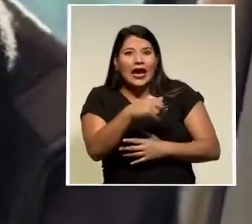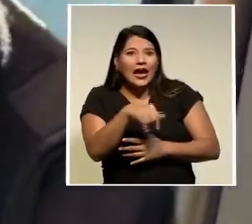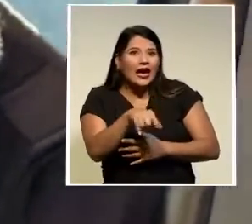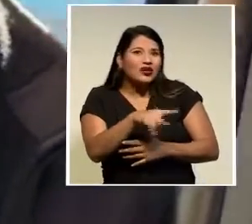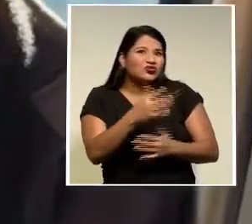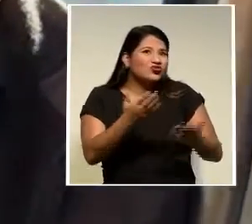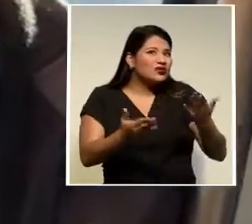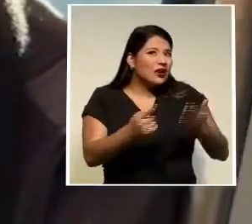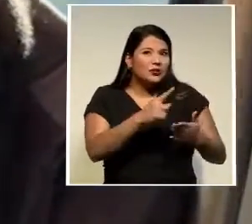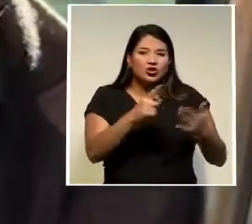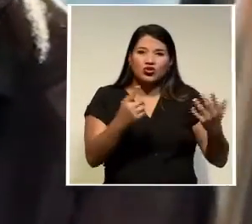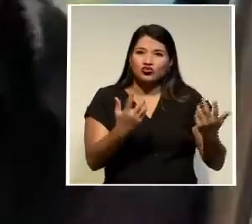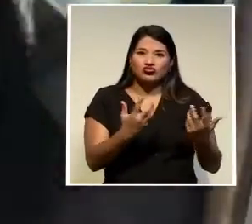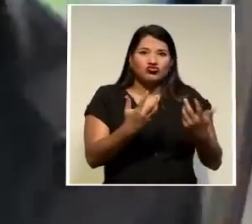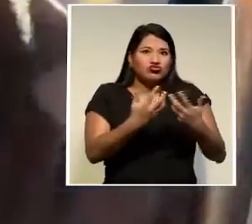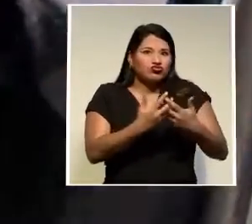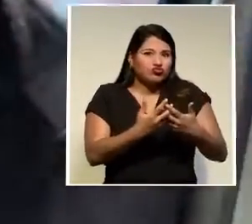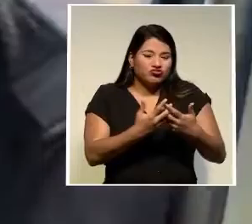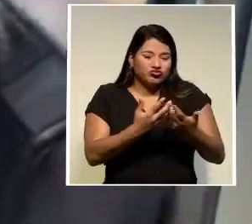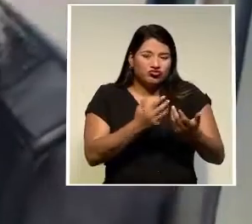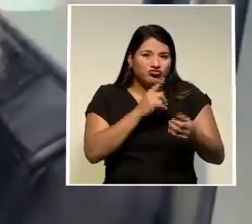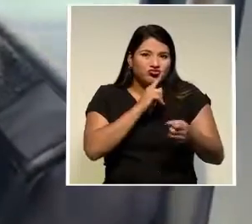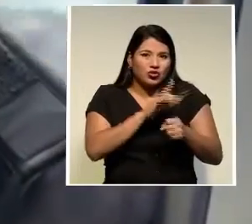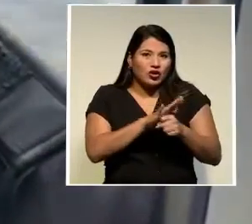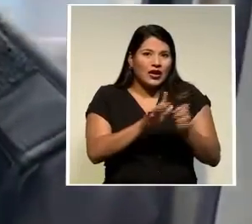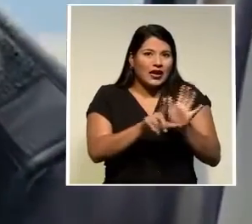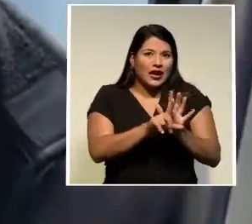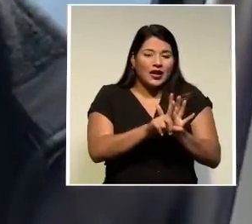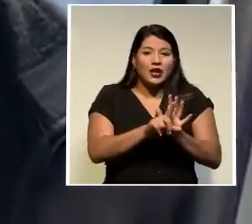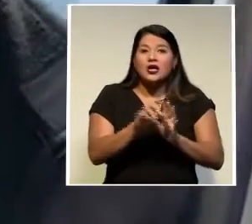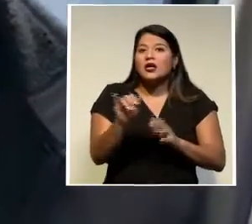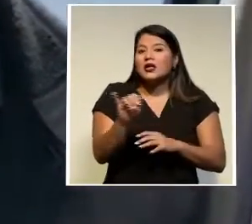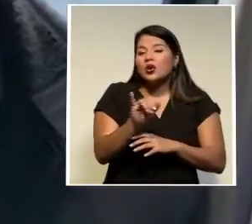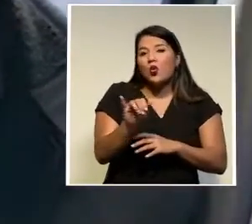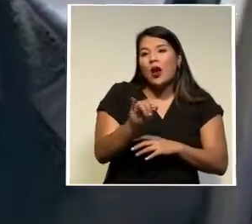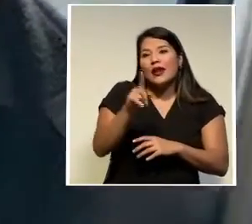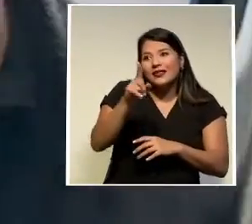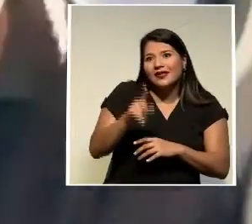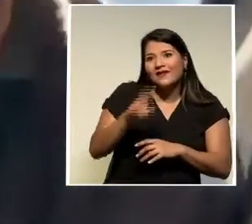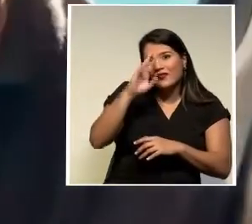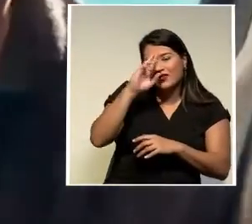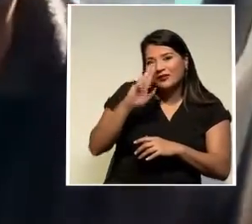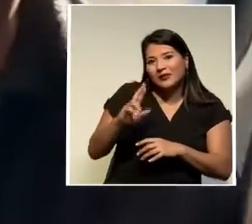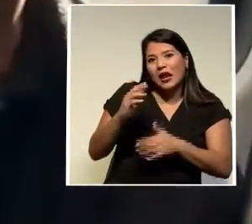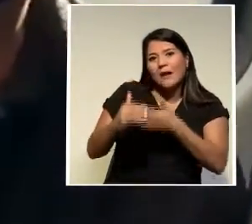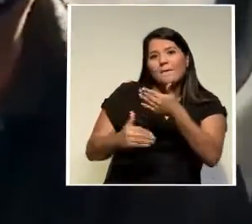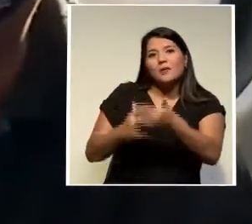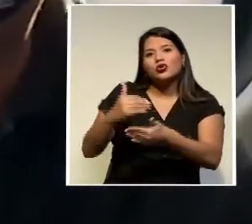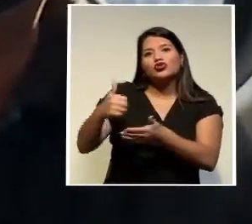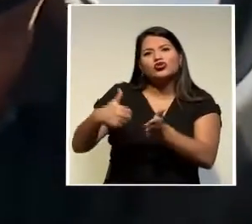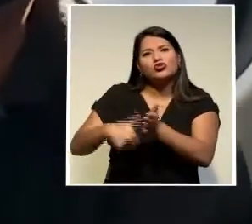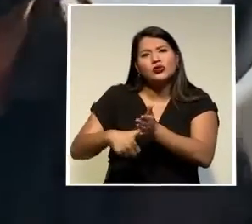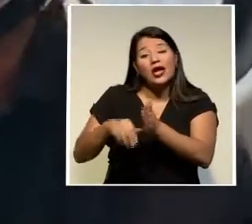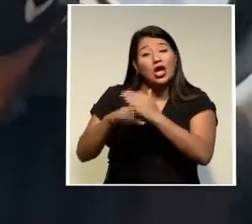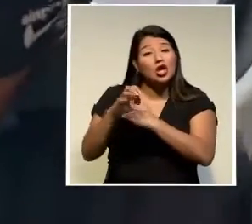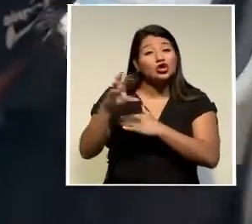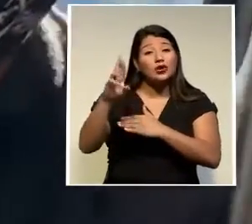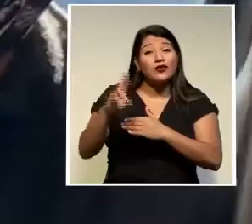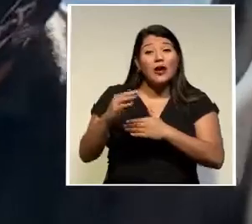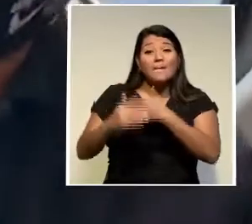en el actual no se puede obviar que hay un contexto de elecciones y en costa rica las elecciones son sagradas